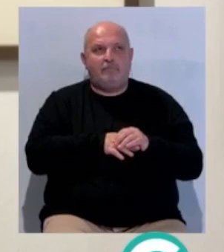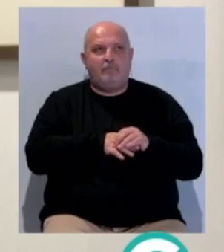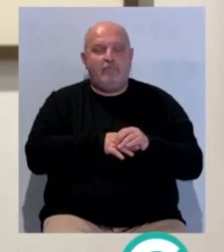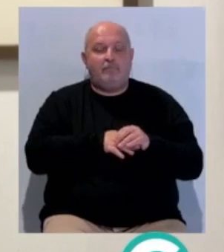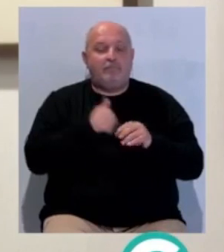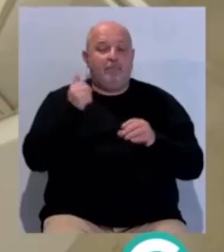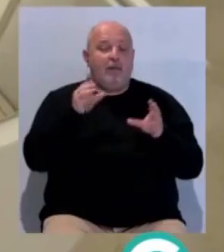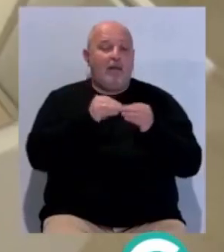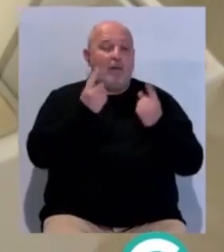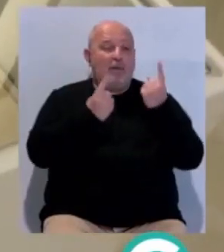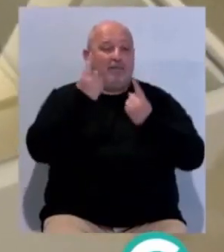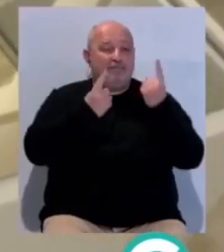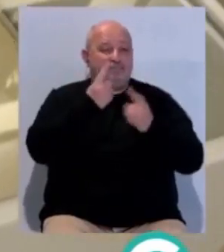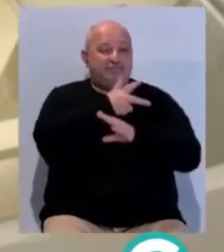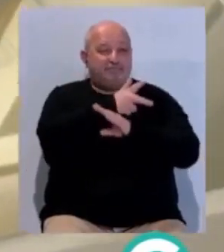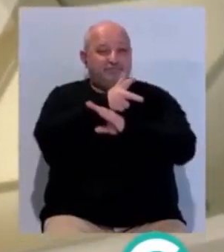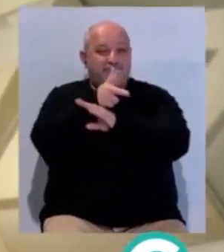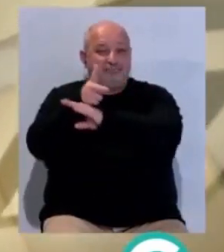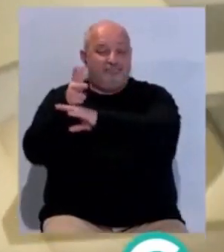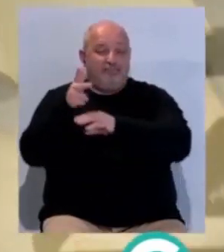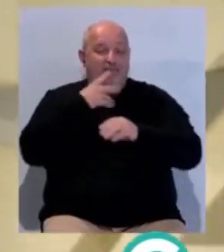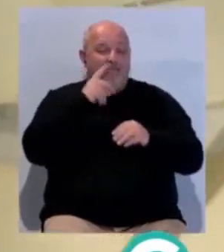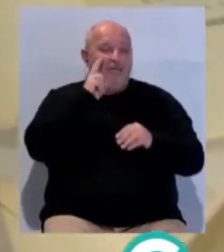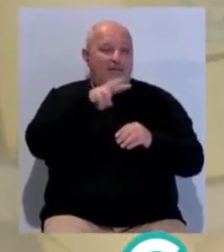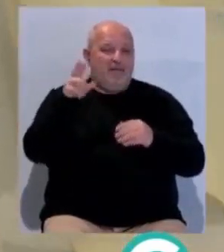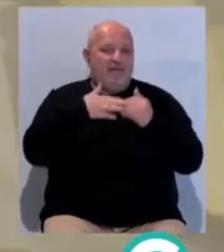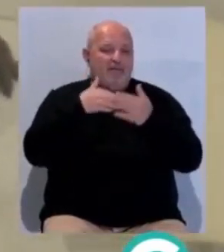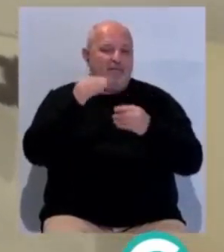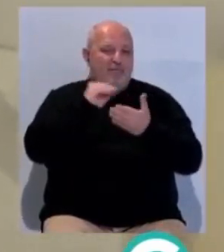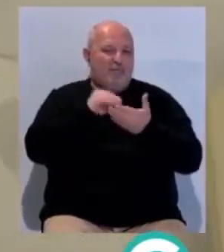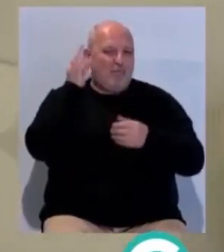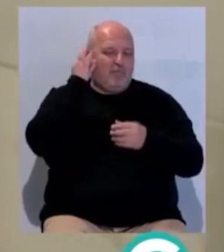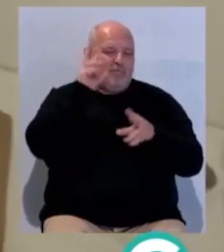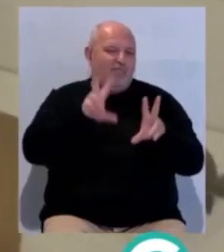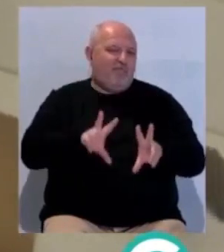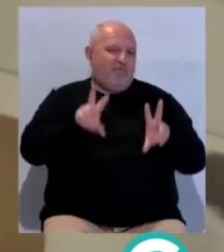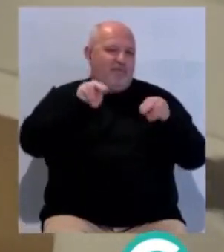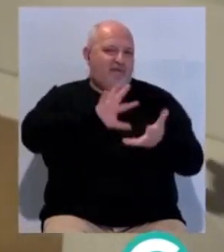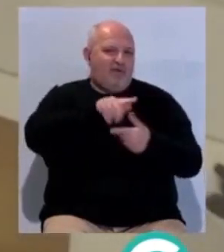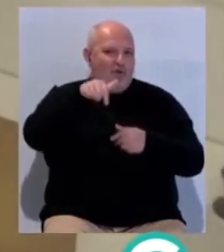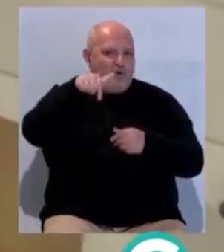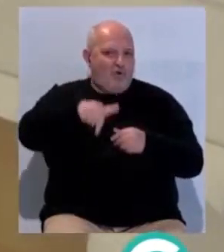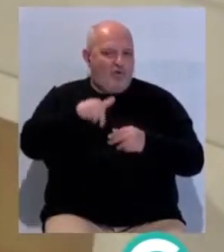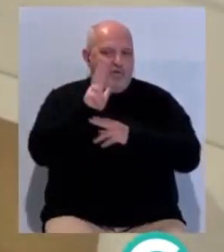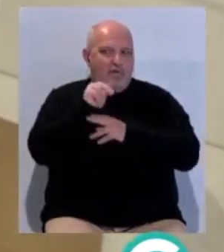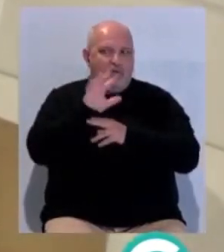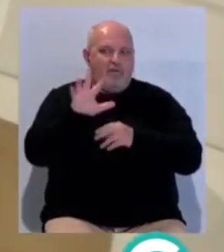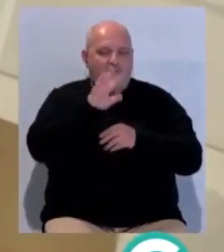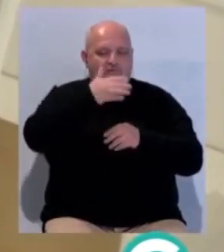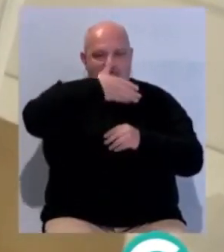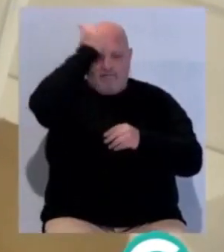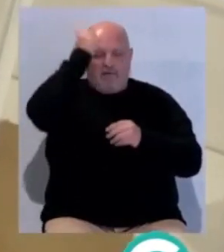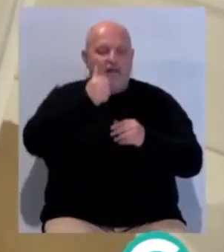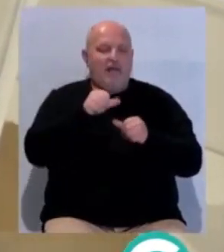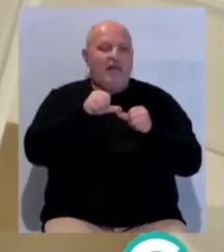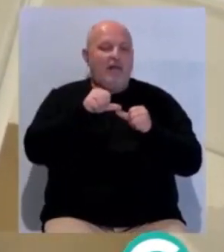Pues con algunas imágenes de esta muestra de la Fundación Cajasol, escrito por mujeres, ponemos el cierre a esta edición del viernes 5 de